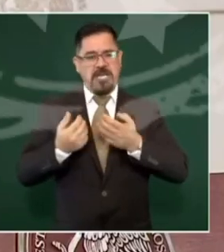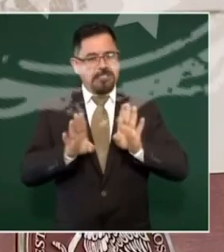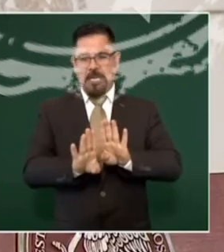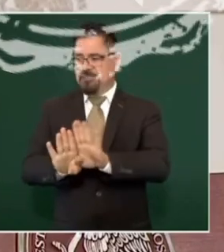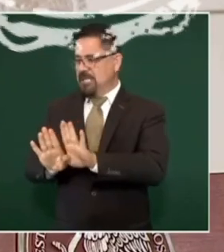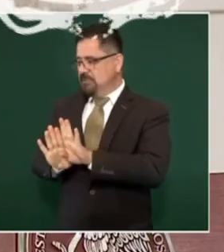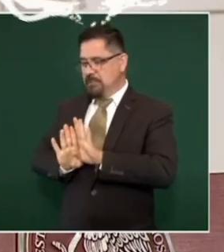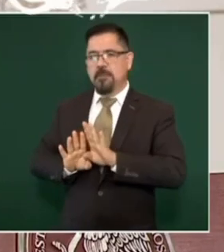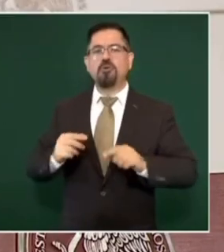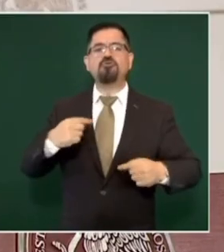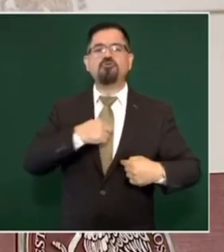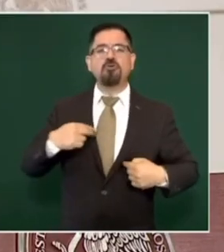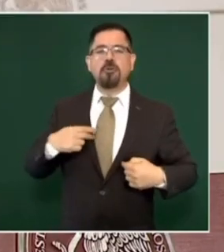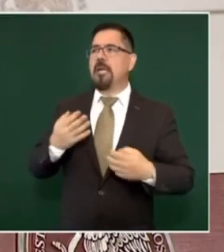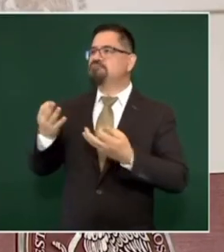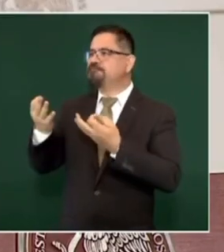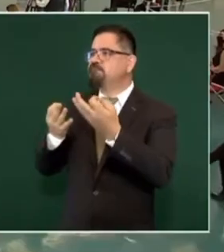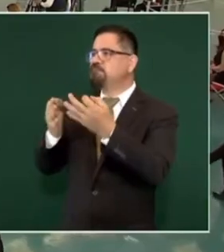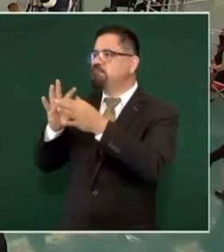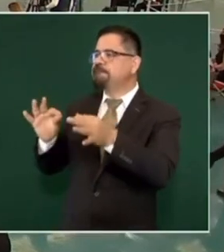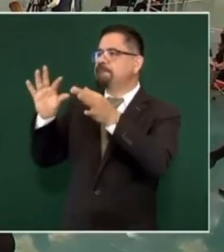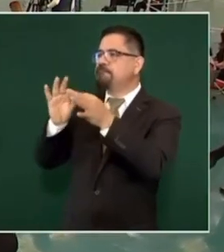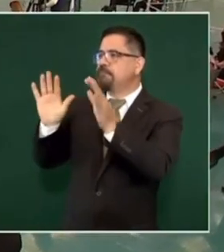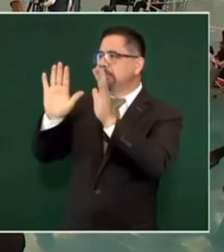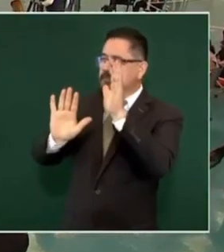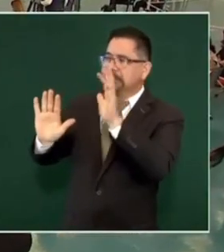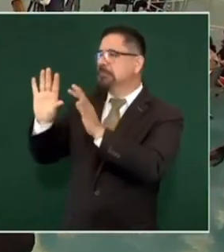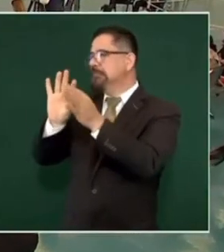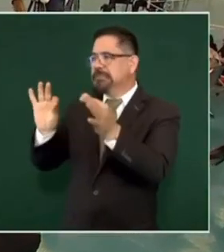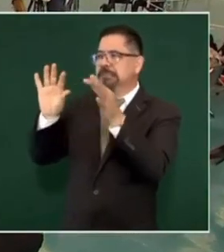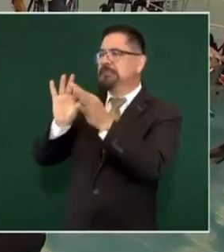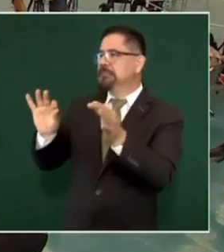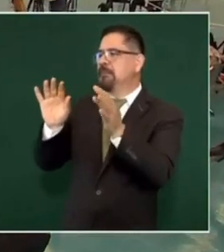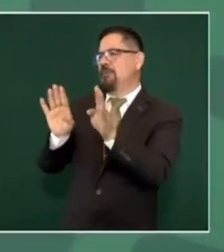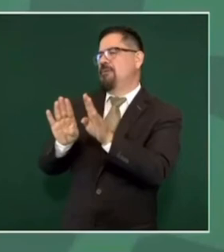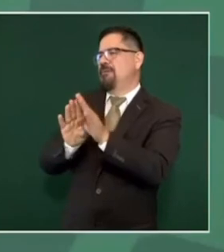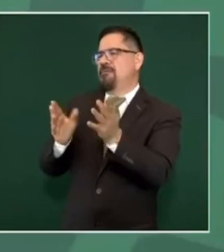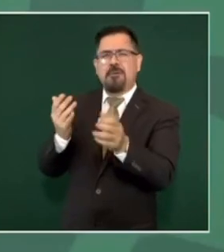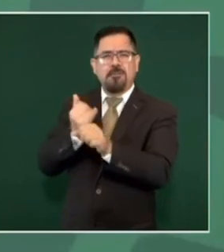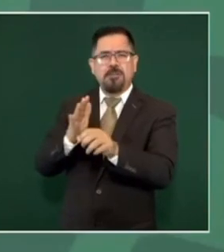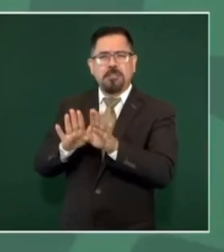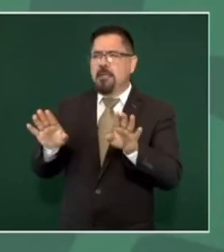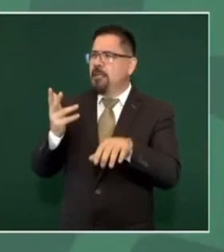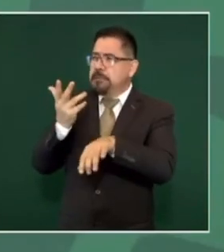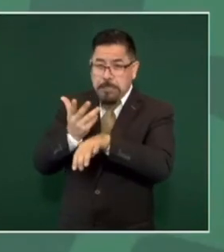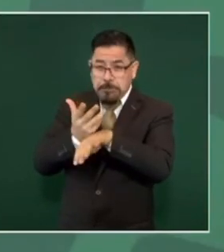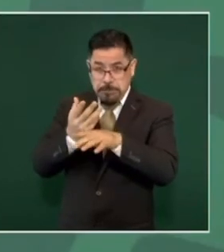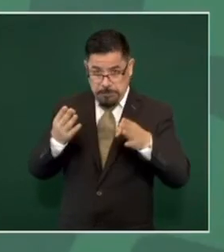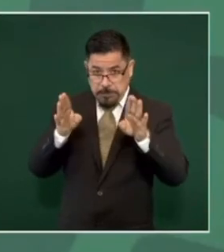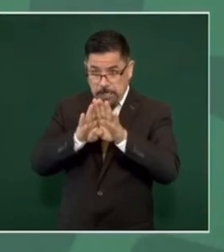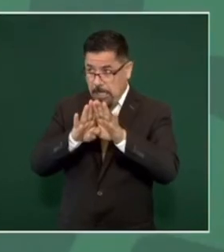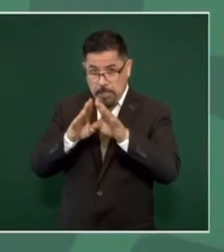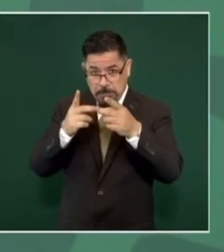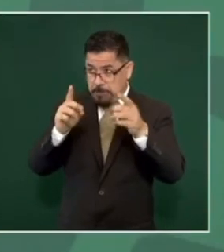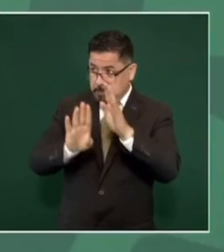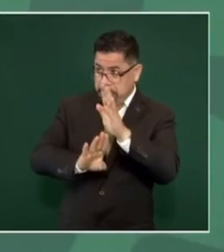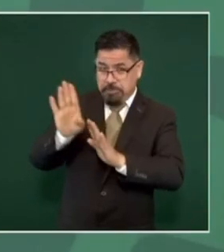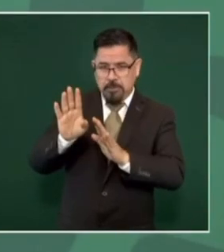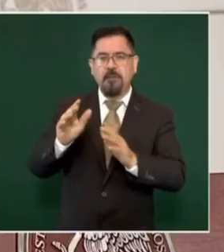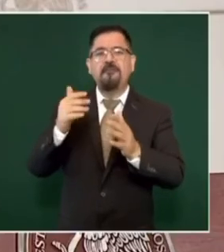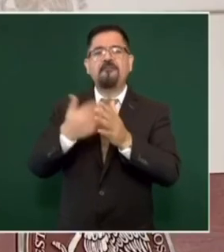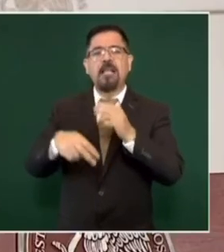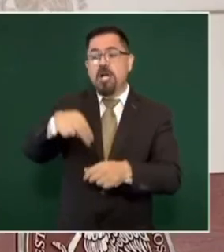Hicimos un trabajo para convencerlos, persuadirlos de que no se podía desarrollar Estados Unidos sin Norteamérica.